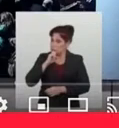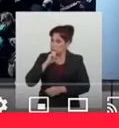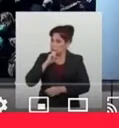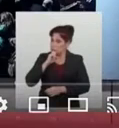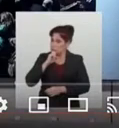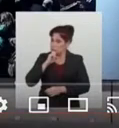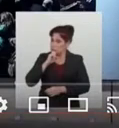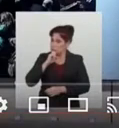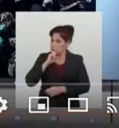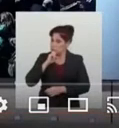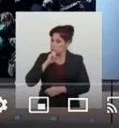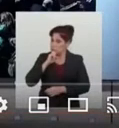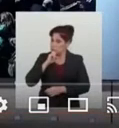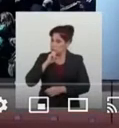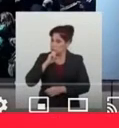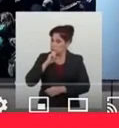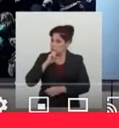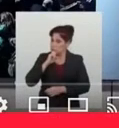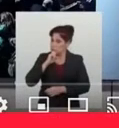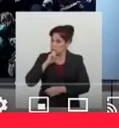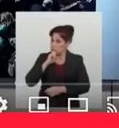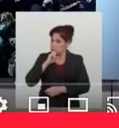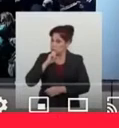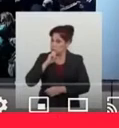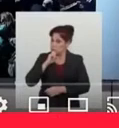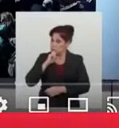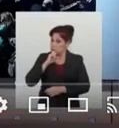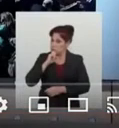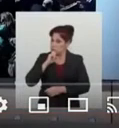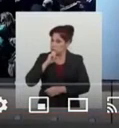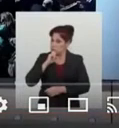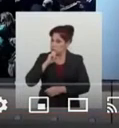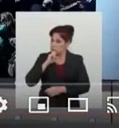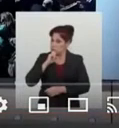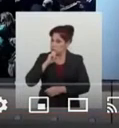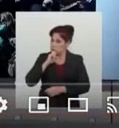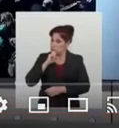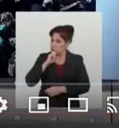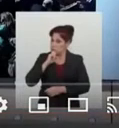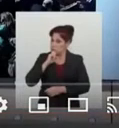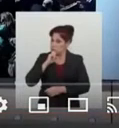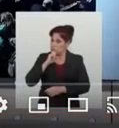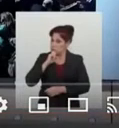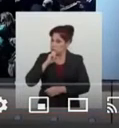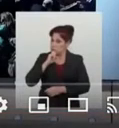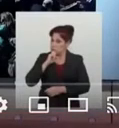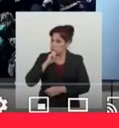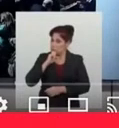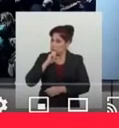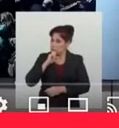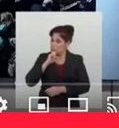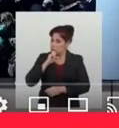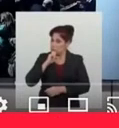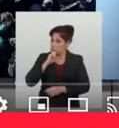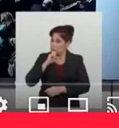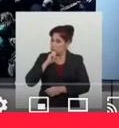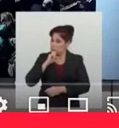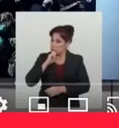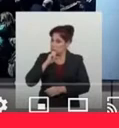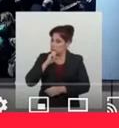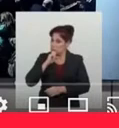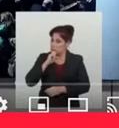está es maniatada. Correctamente. Que no puede hacer nada. Por eso. Por eso mismo así. Para ponerlo más en equilibrio, ¿no? Más